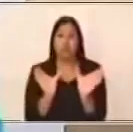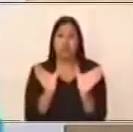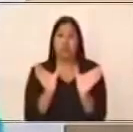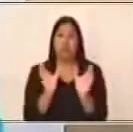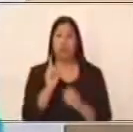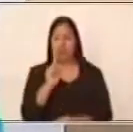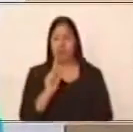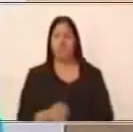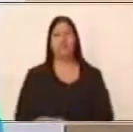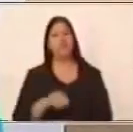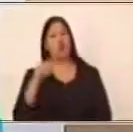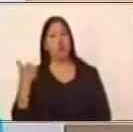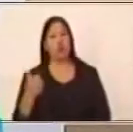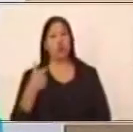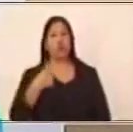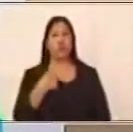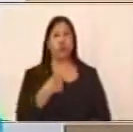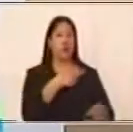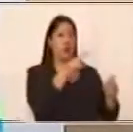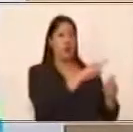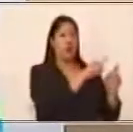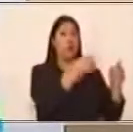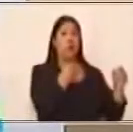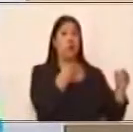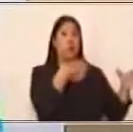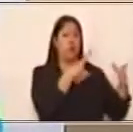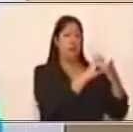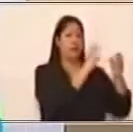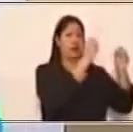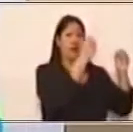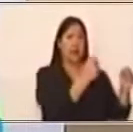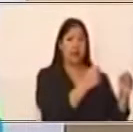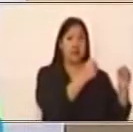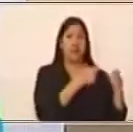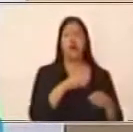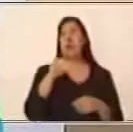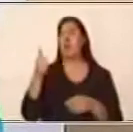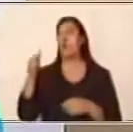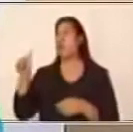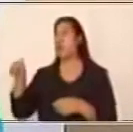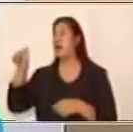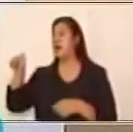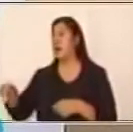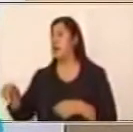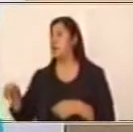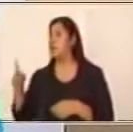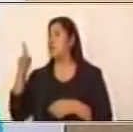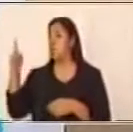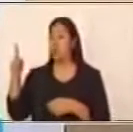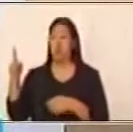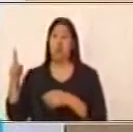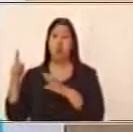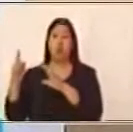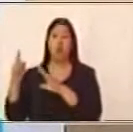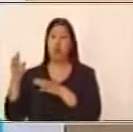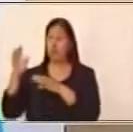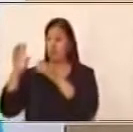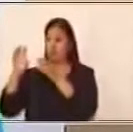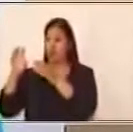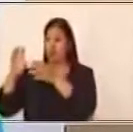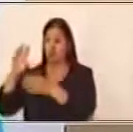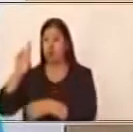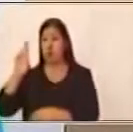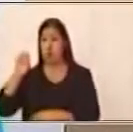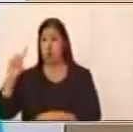Esto es un rollo. ¿Cómo unirías tú esas oraciones? ¿Qué nexo, qué palabra, qué conjunción